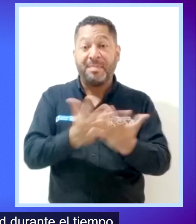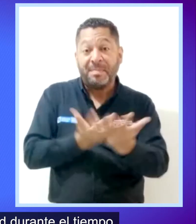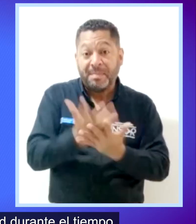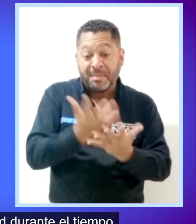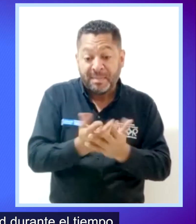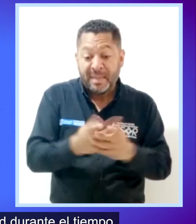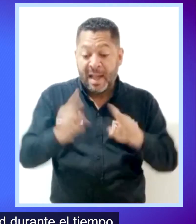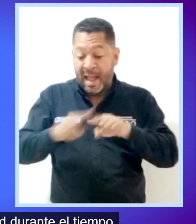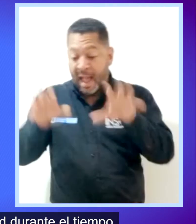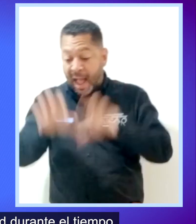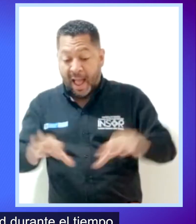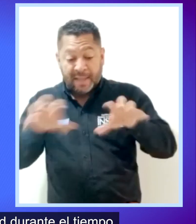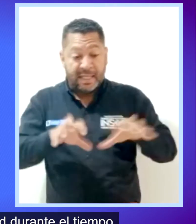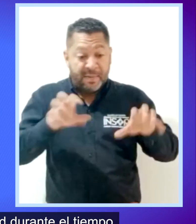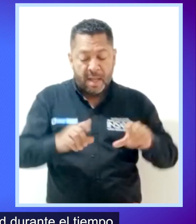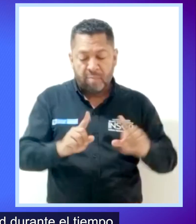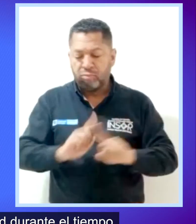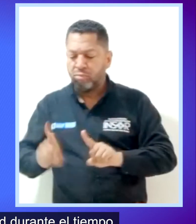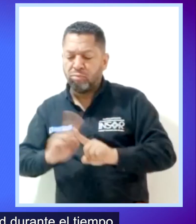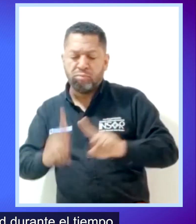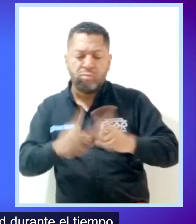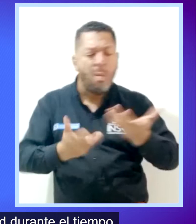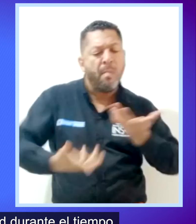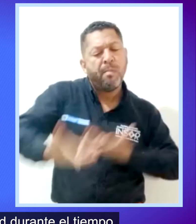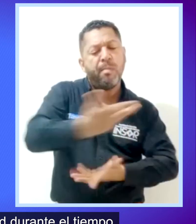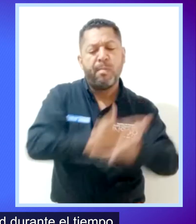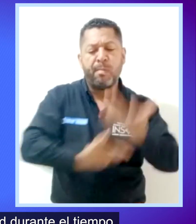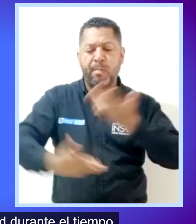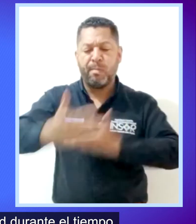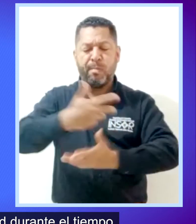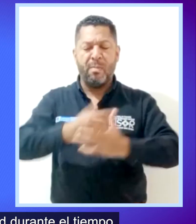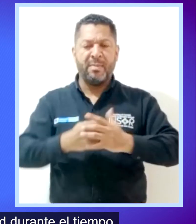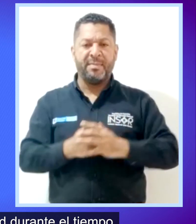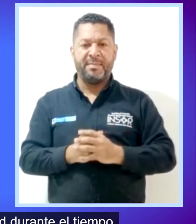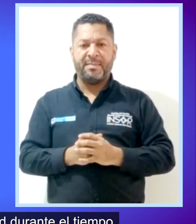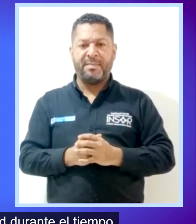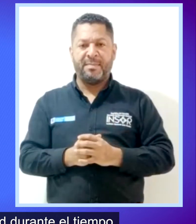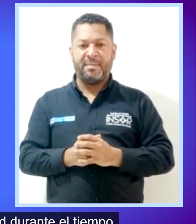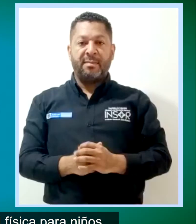Se recomienda variar de actividad durante el tiempo establecido.